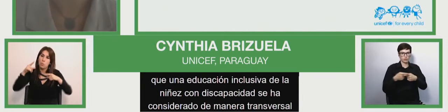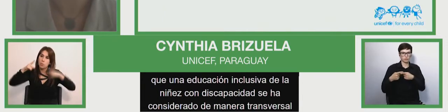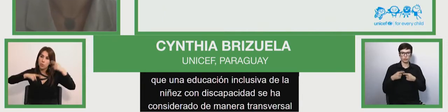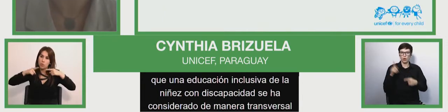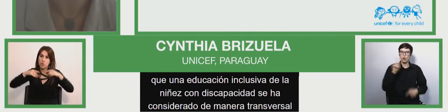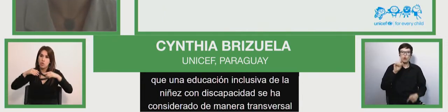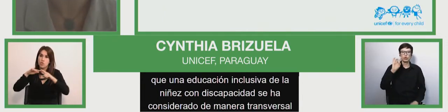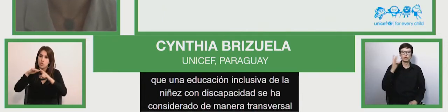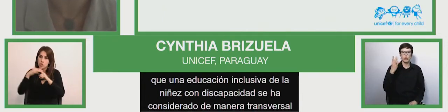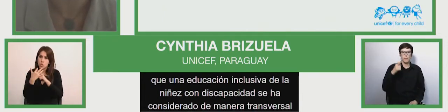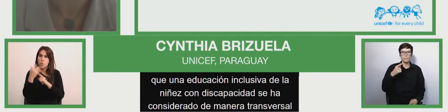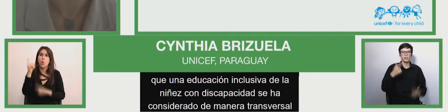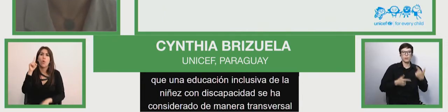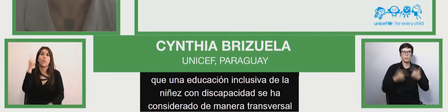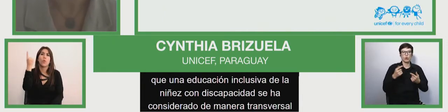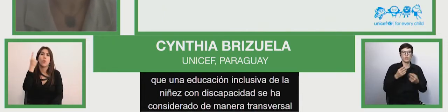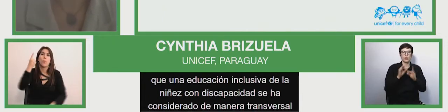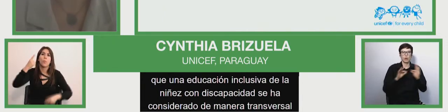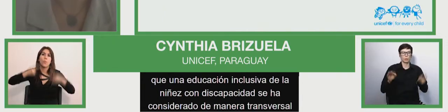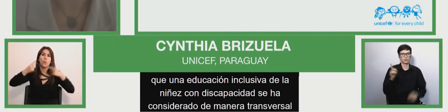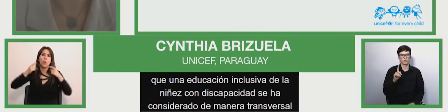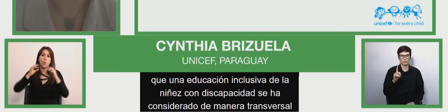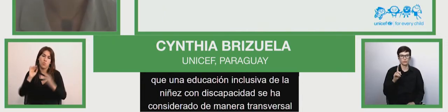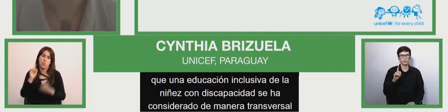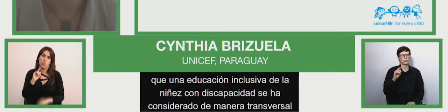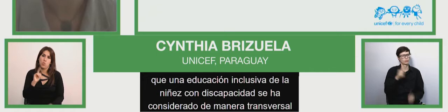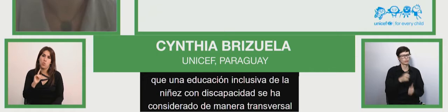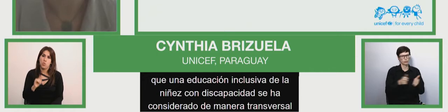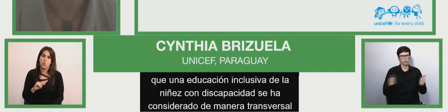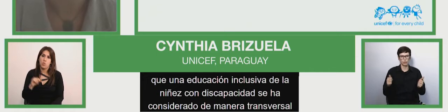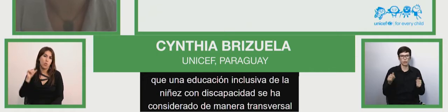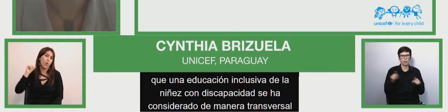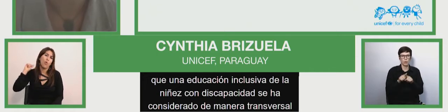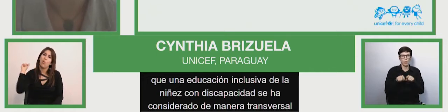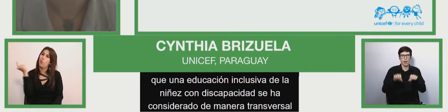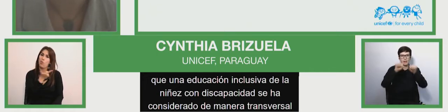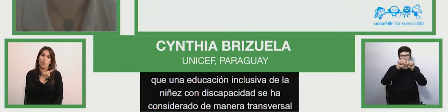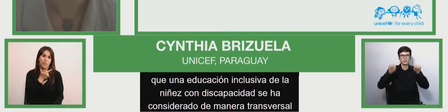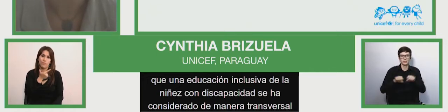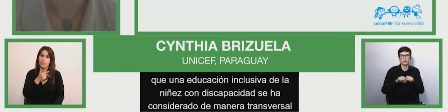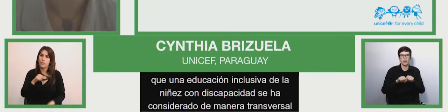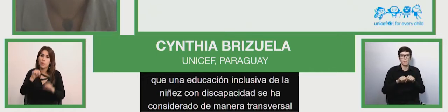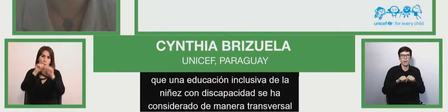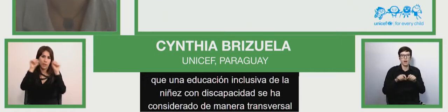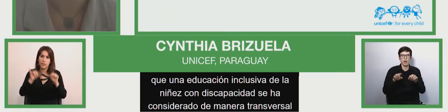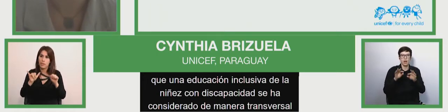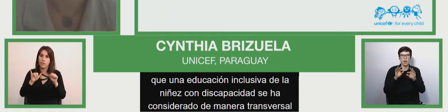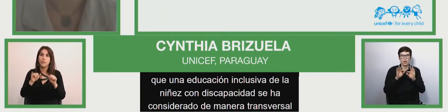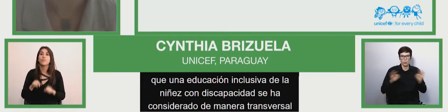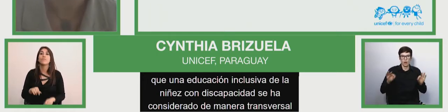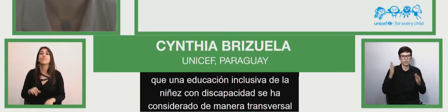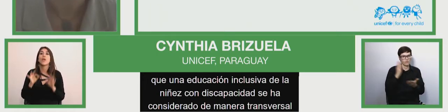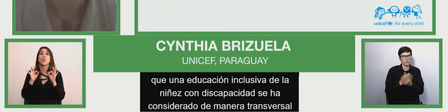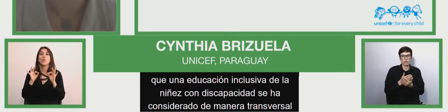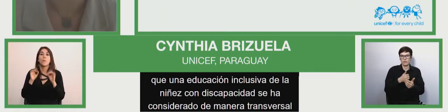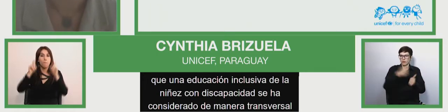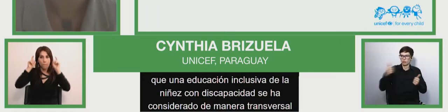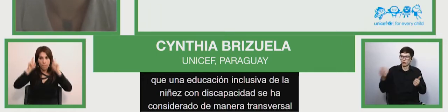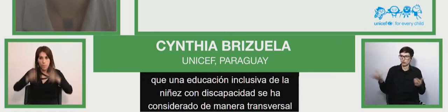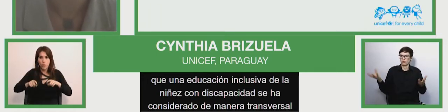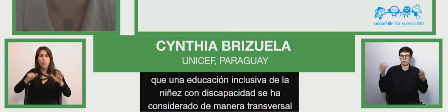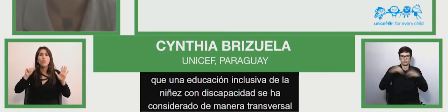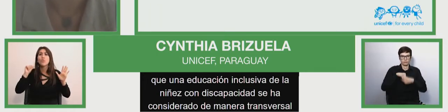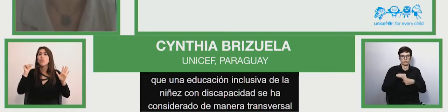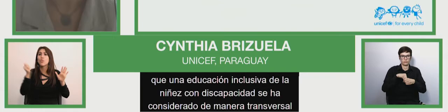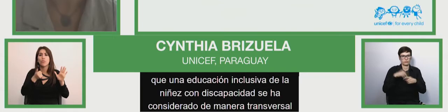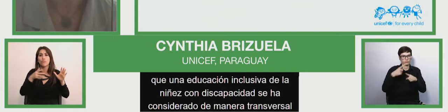solo en las políticas educativas. Que el sistema educativo debe considerar a todas y todos los estudiantes en todos los niveles y en todas